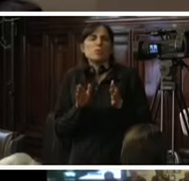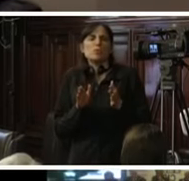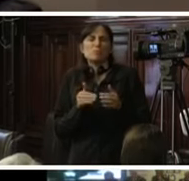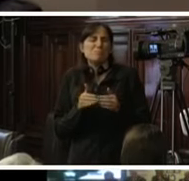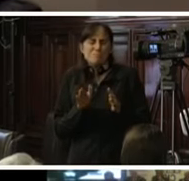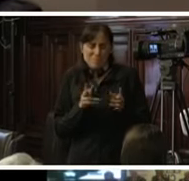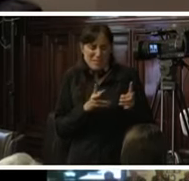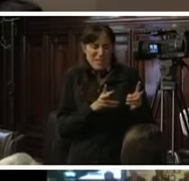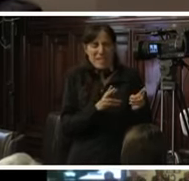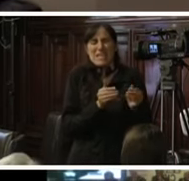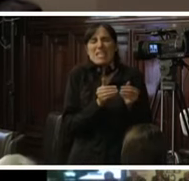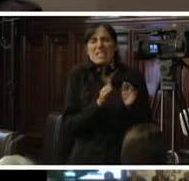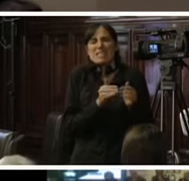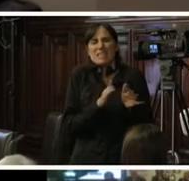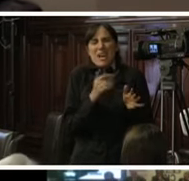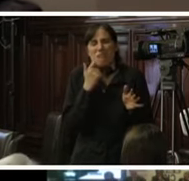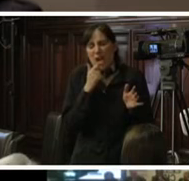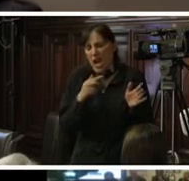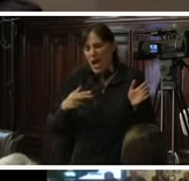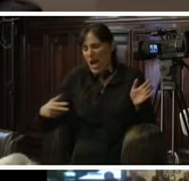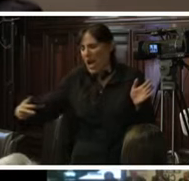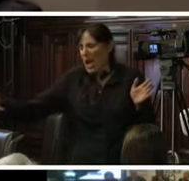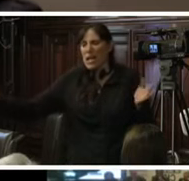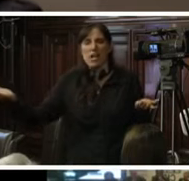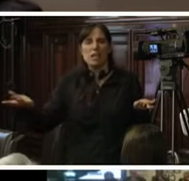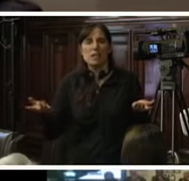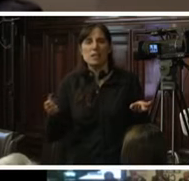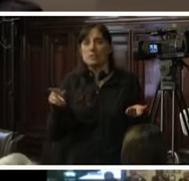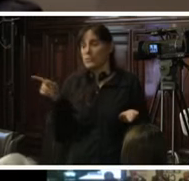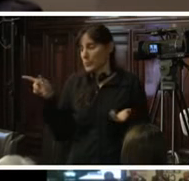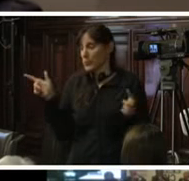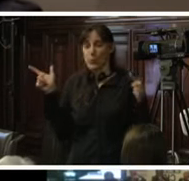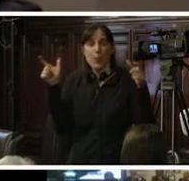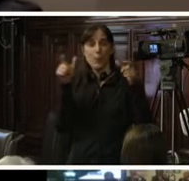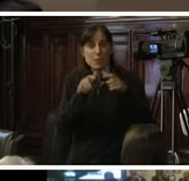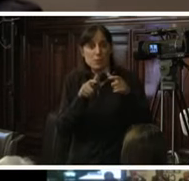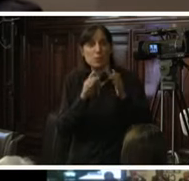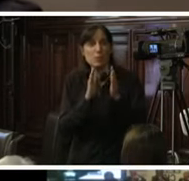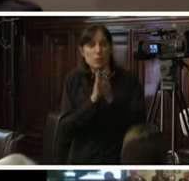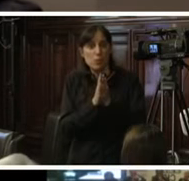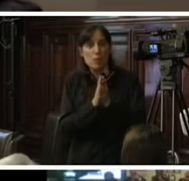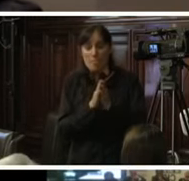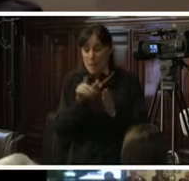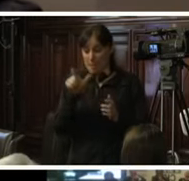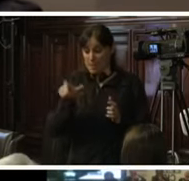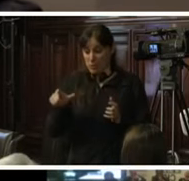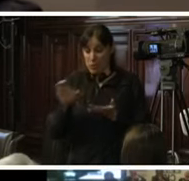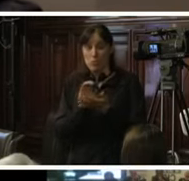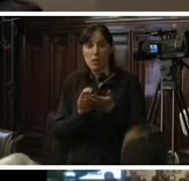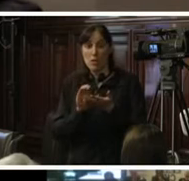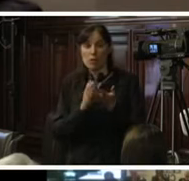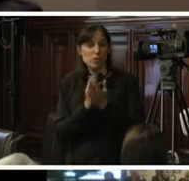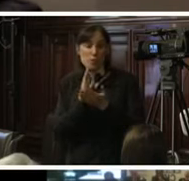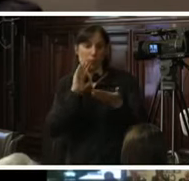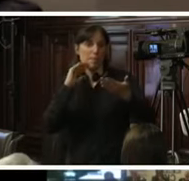inicial y la ilustre comisión tomará nota que cuando ciudadanos presentan una